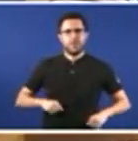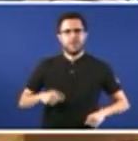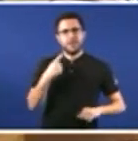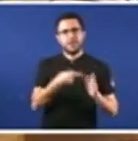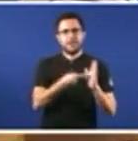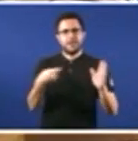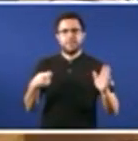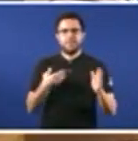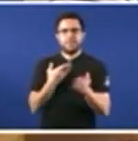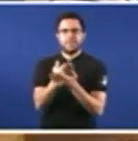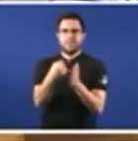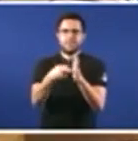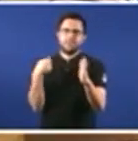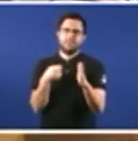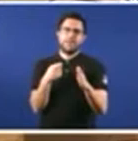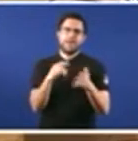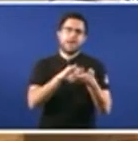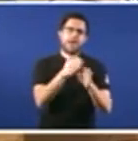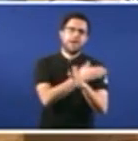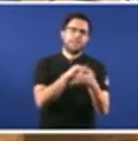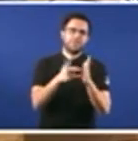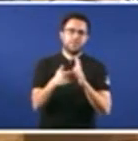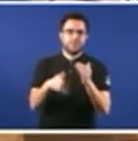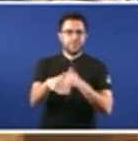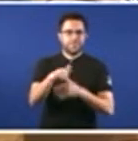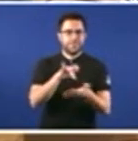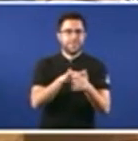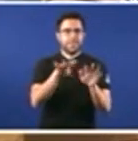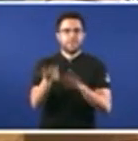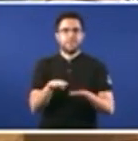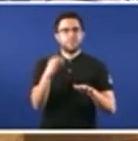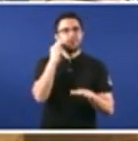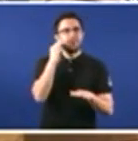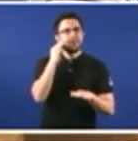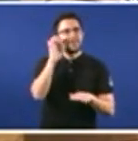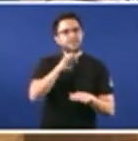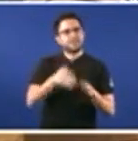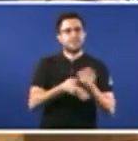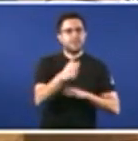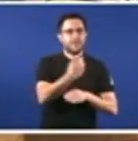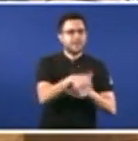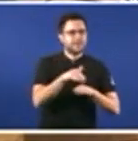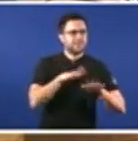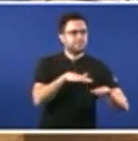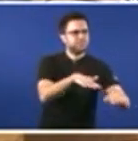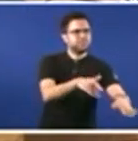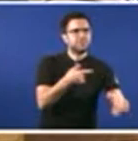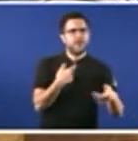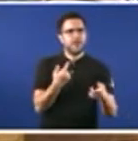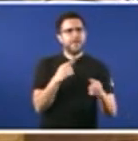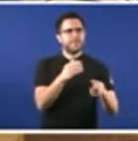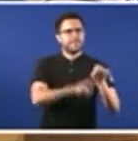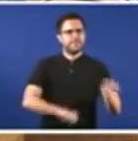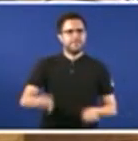o día nove As mulleres galegas van a sair a rúa para defender os seus dereitos Moitos homens estaremos con elas